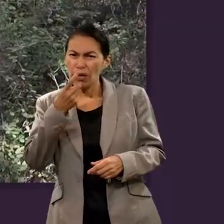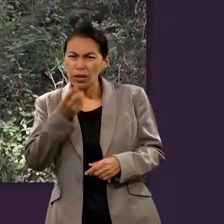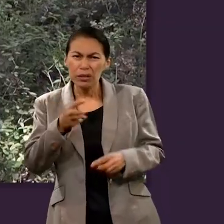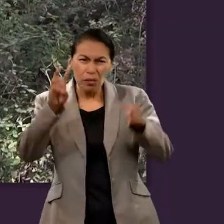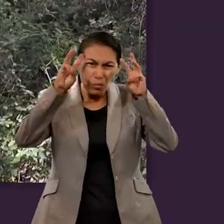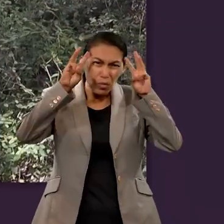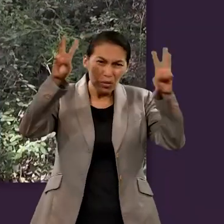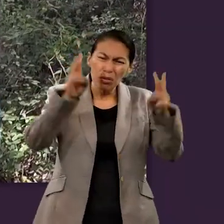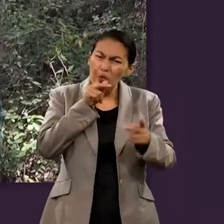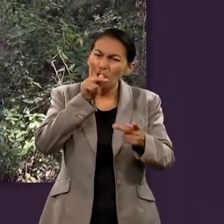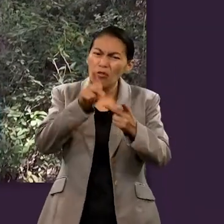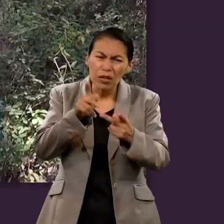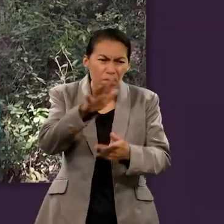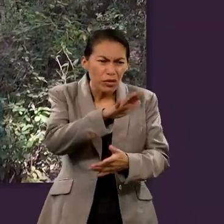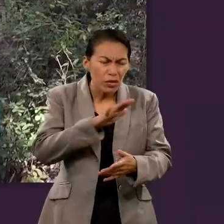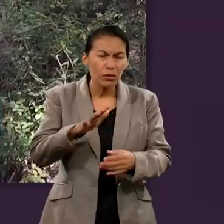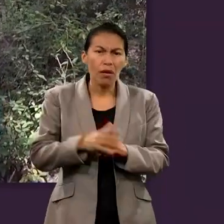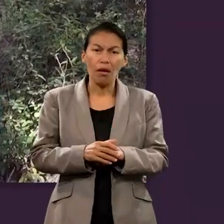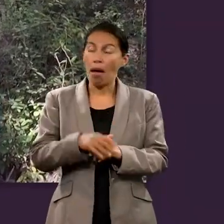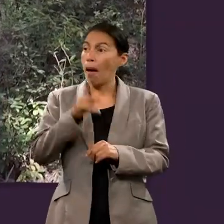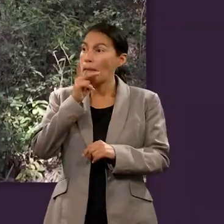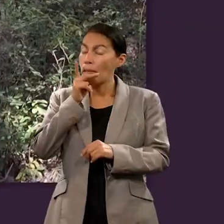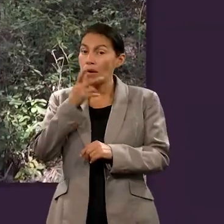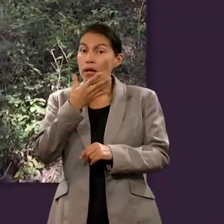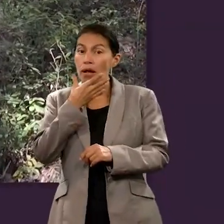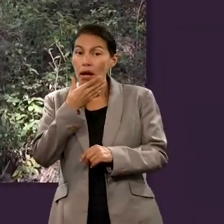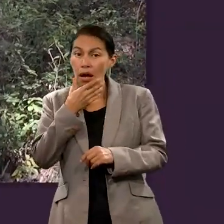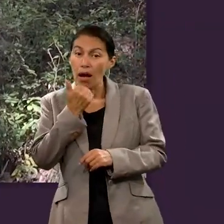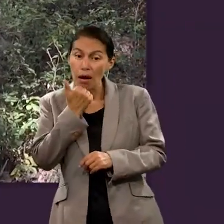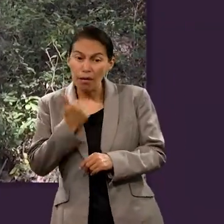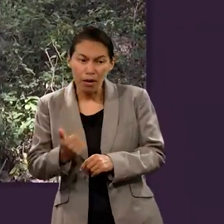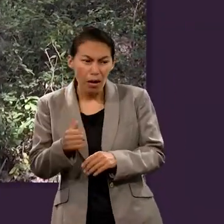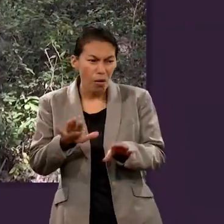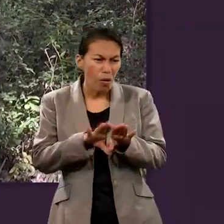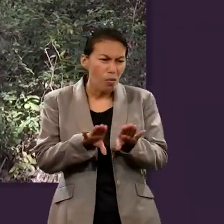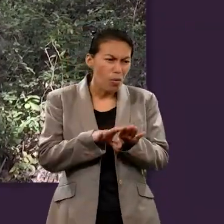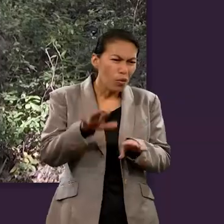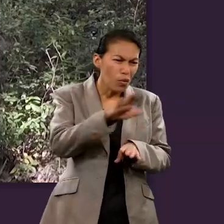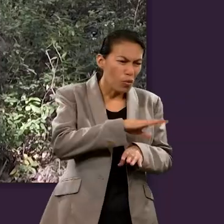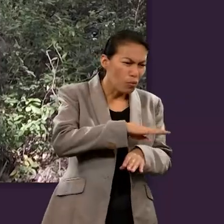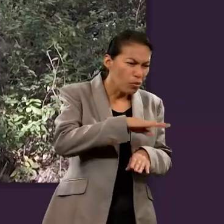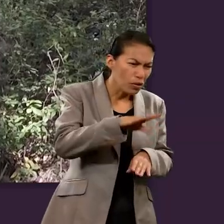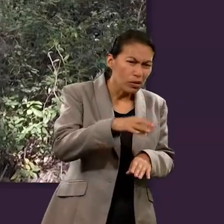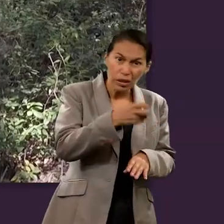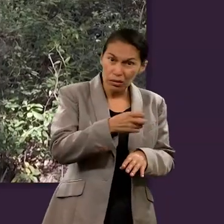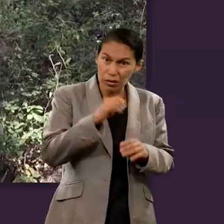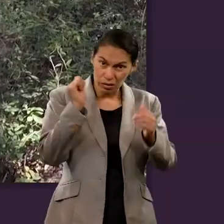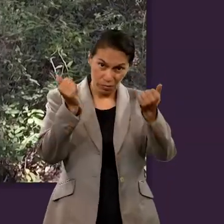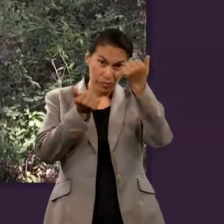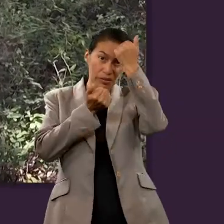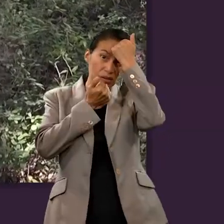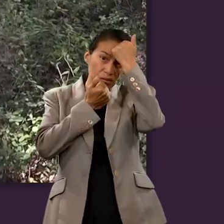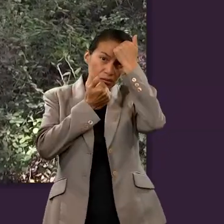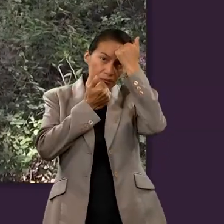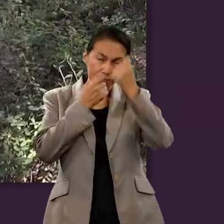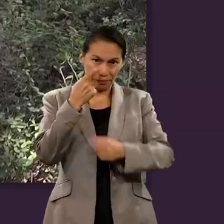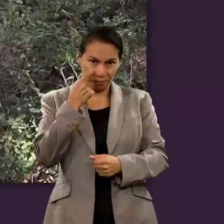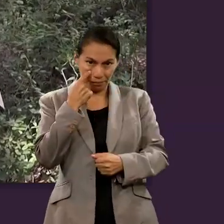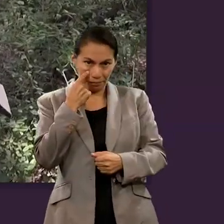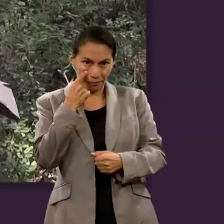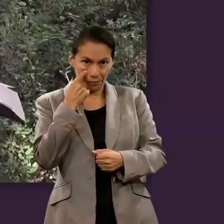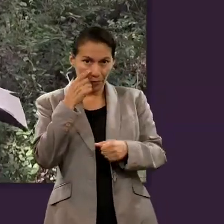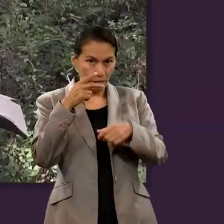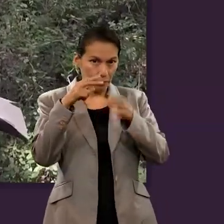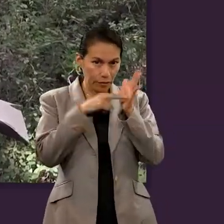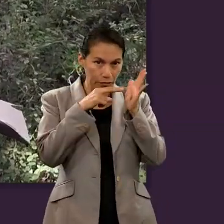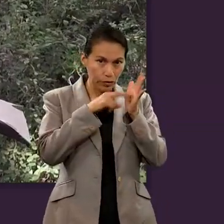oiganlos no padre Abraham pero si alguno fuere a ellos de entre los muertos se arrepentirán fíjate vamos